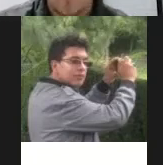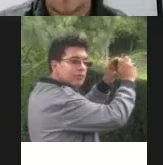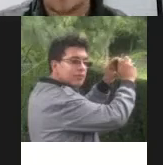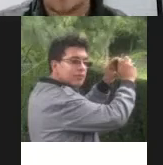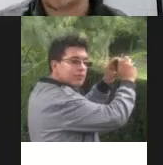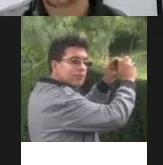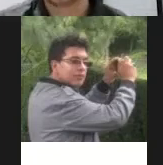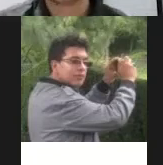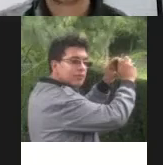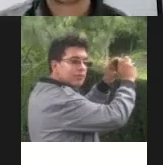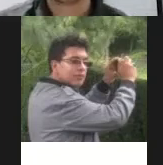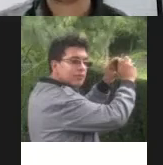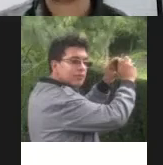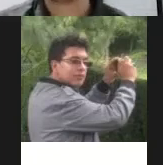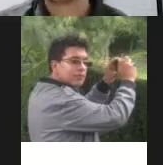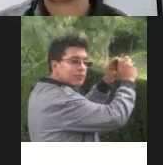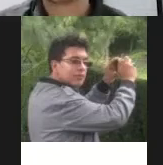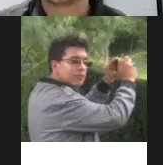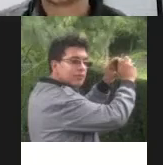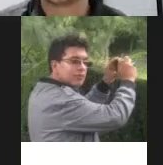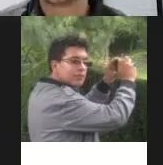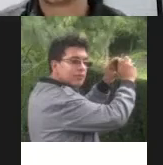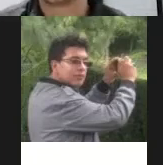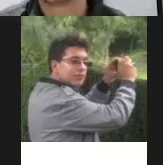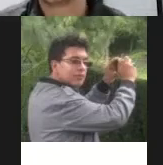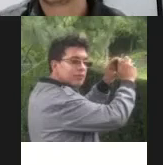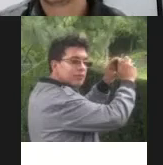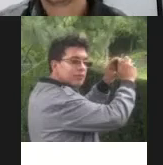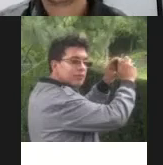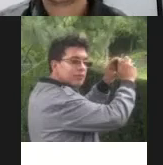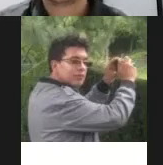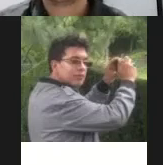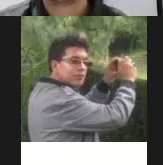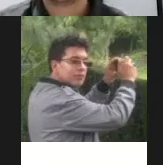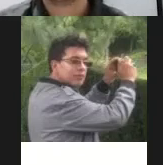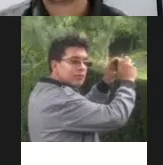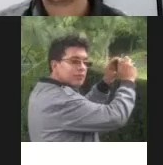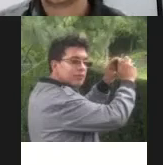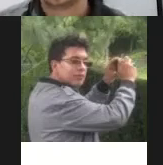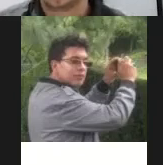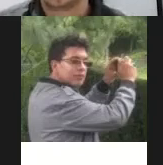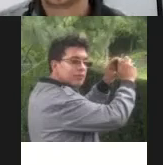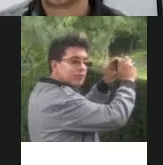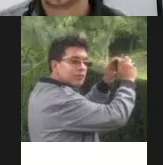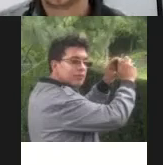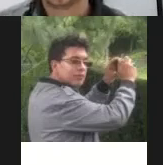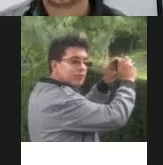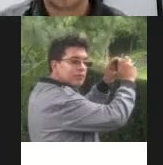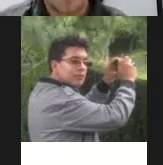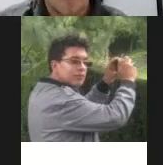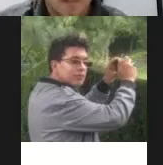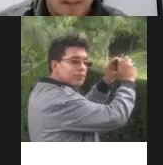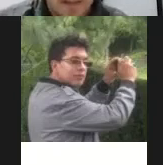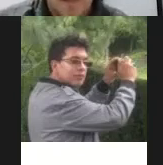cuanto más densa sea esa red cuanto más fuerte sea esa red de personas más fuerte va a poder ser el